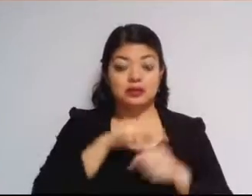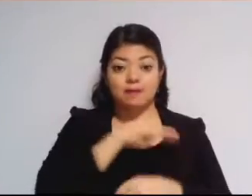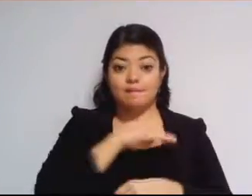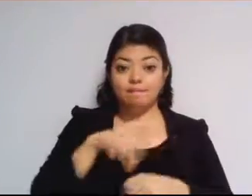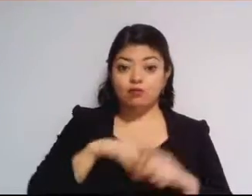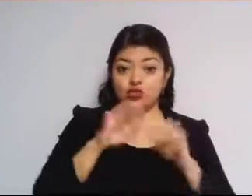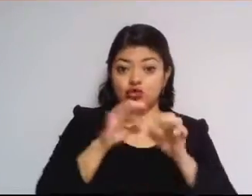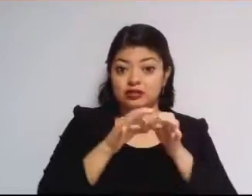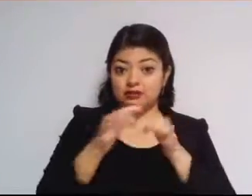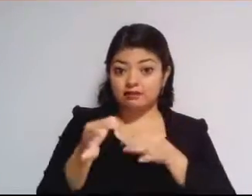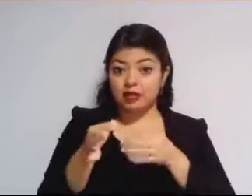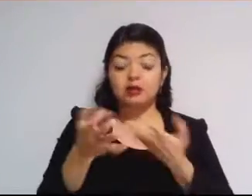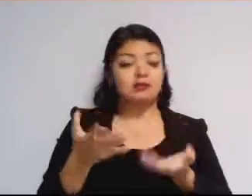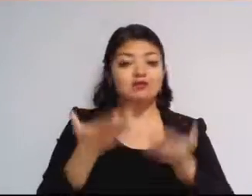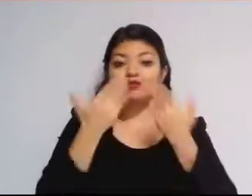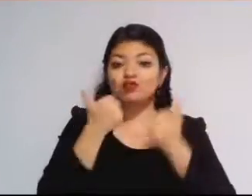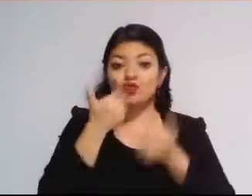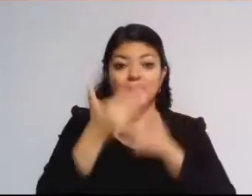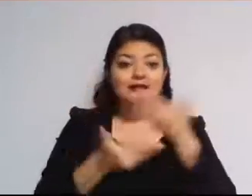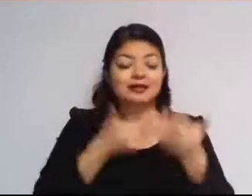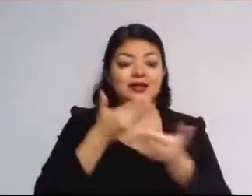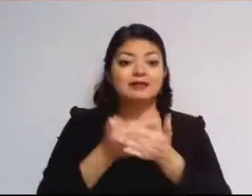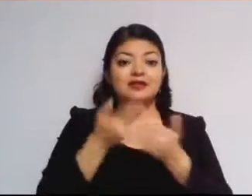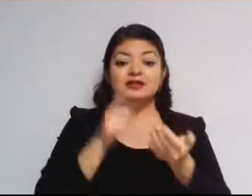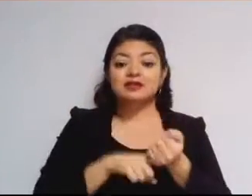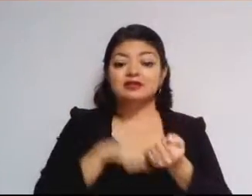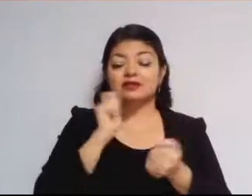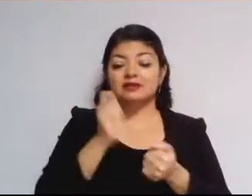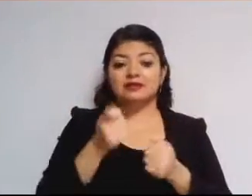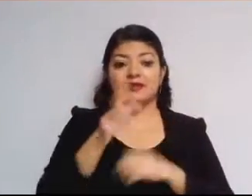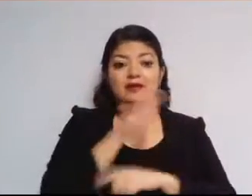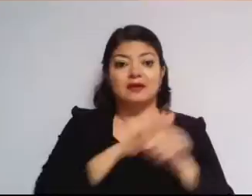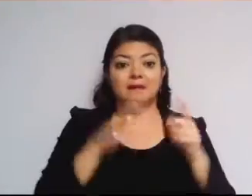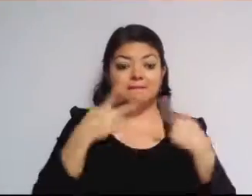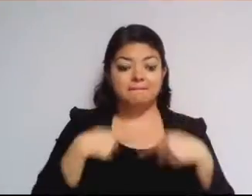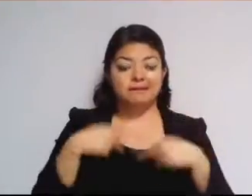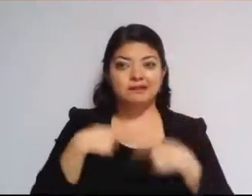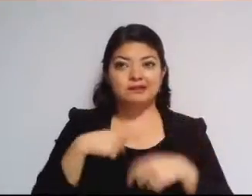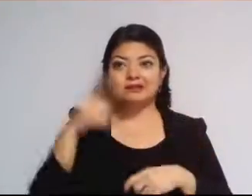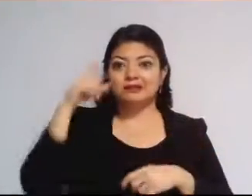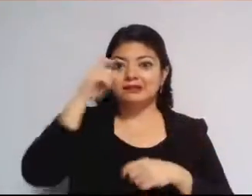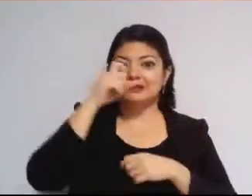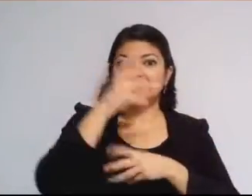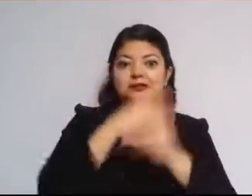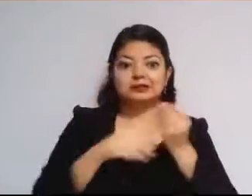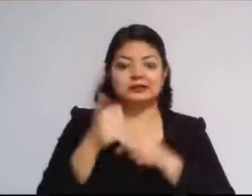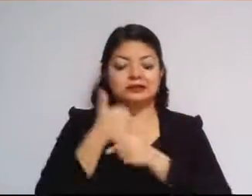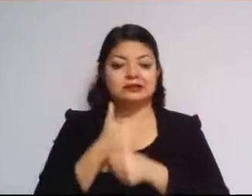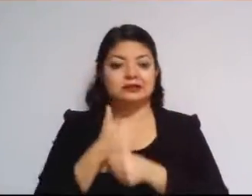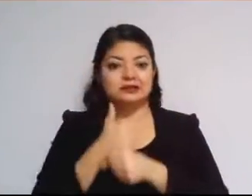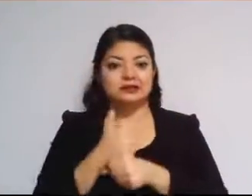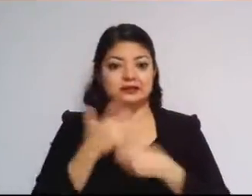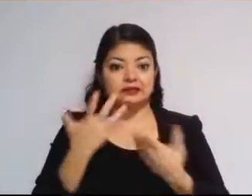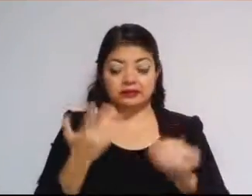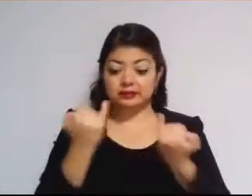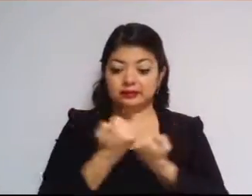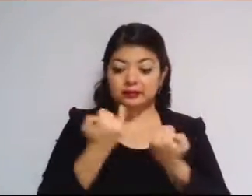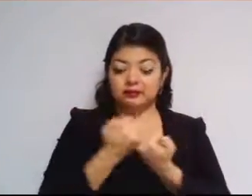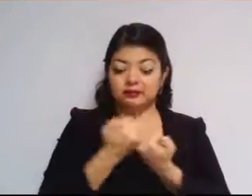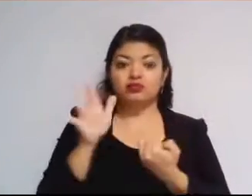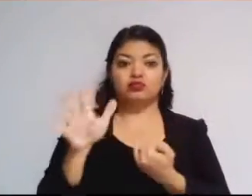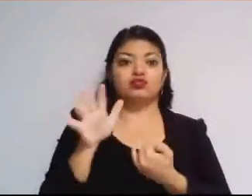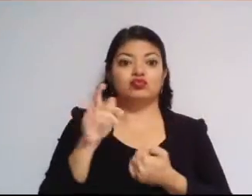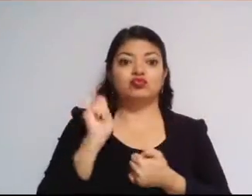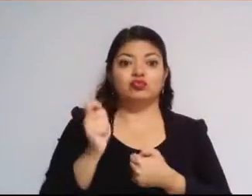cuenta con servicio destinado a sus habitantes a sufrir el embate del padecimiento, así como el impacto en la